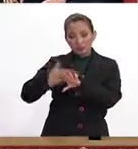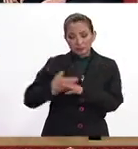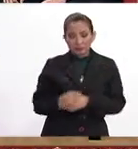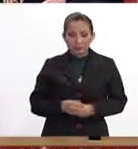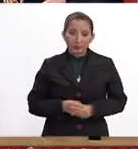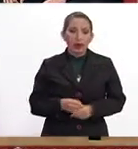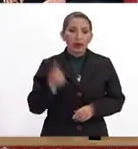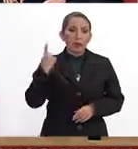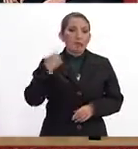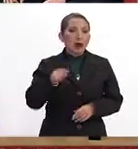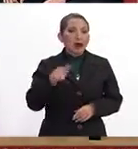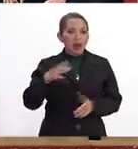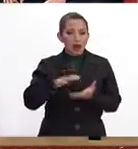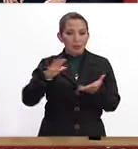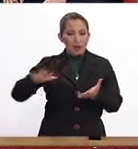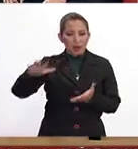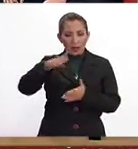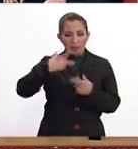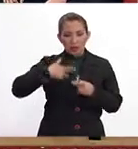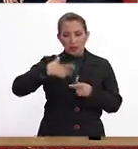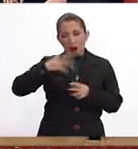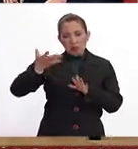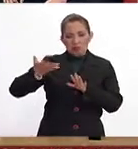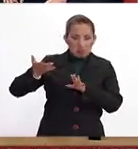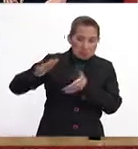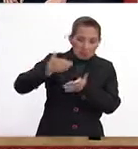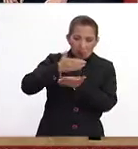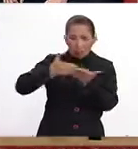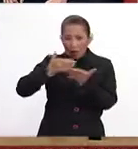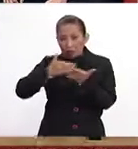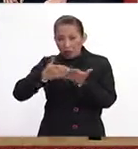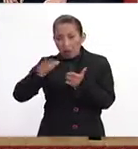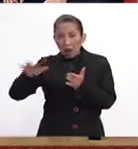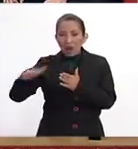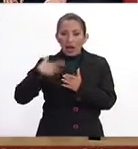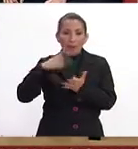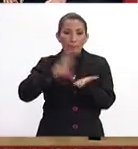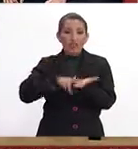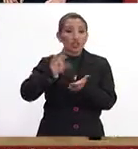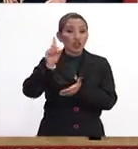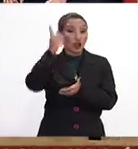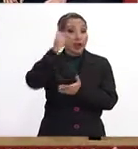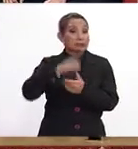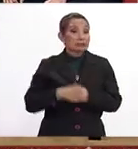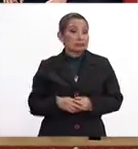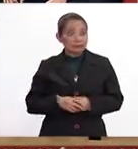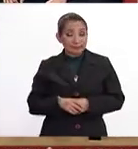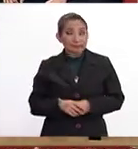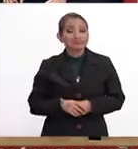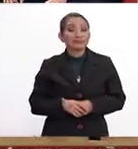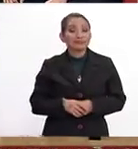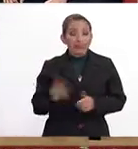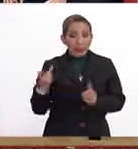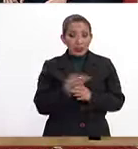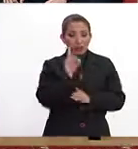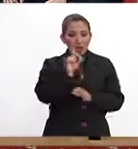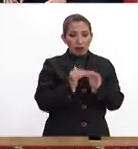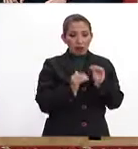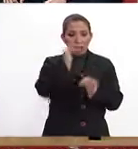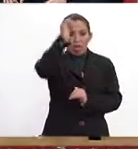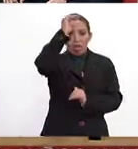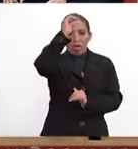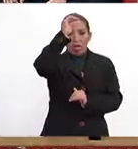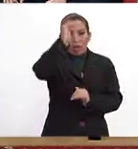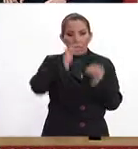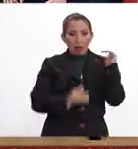para buena parte de la clase media y un indicador para la población es el precio del dólar. Así es. Lo que está pasando con el dólar en estos